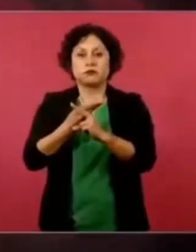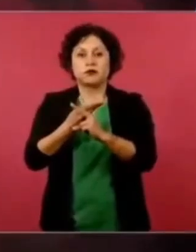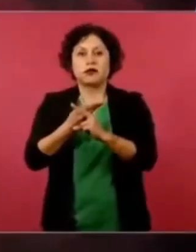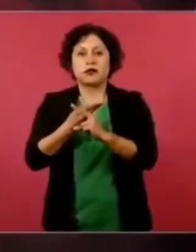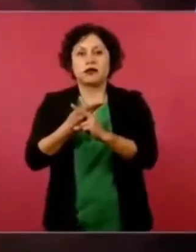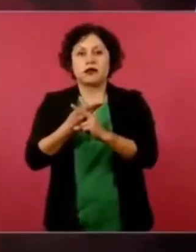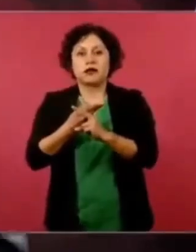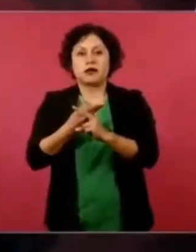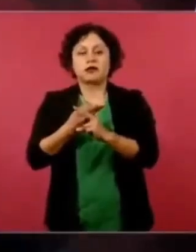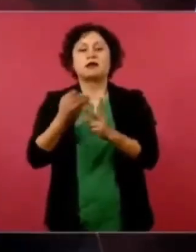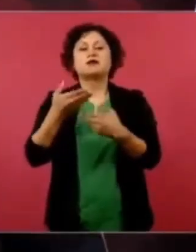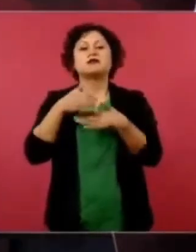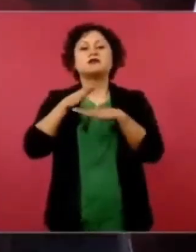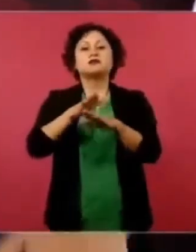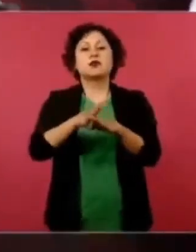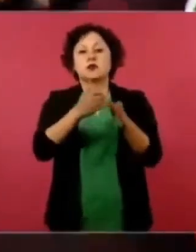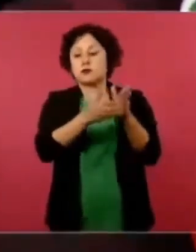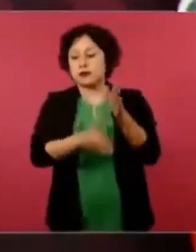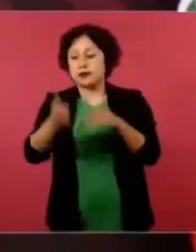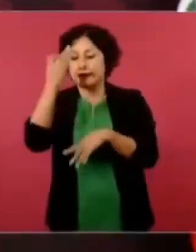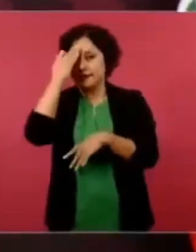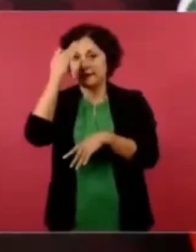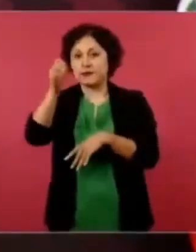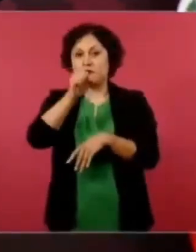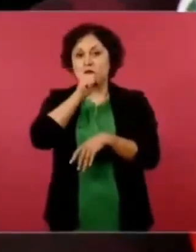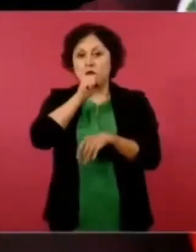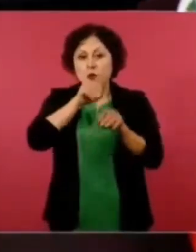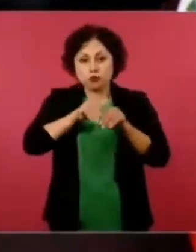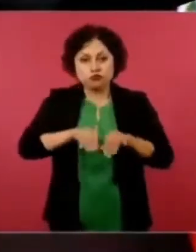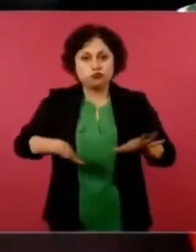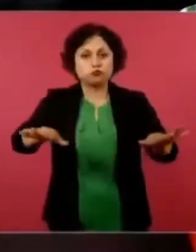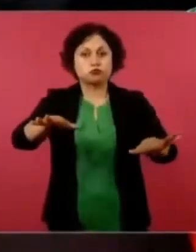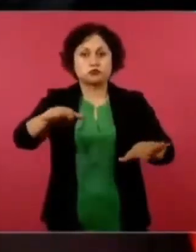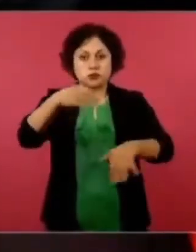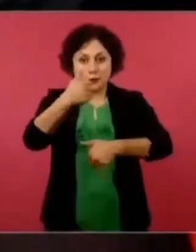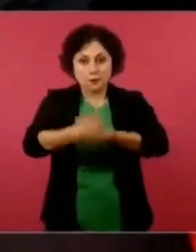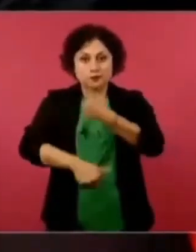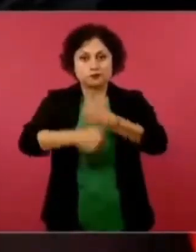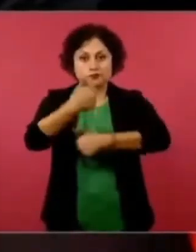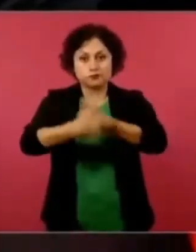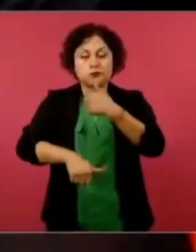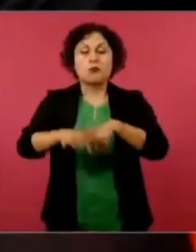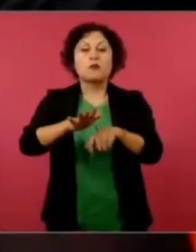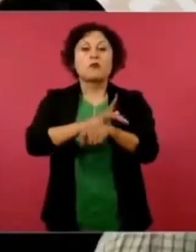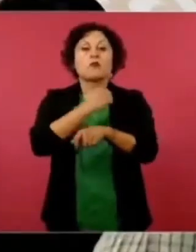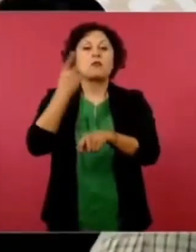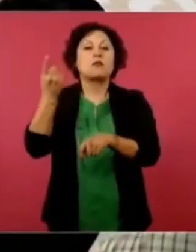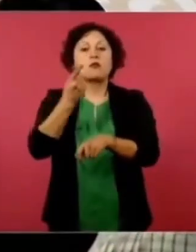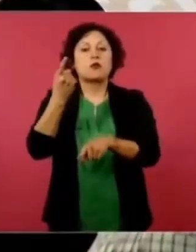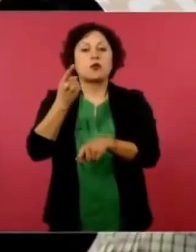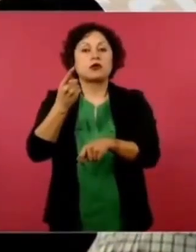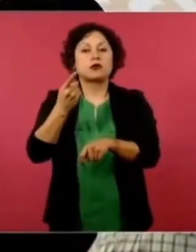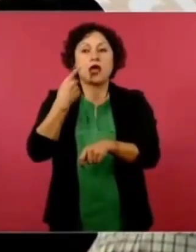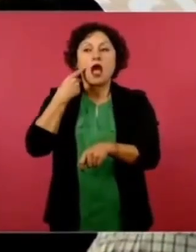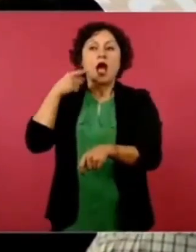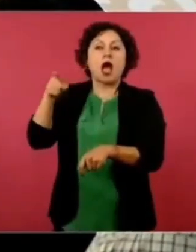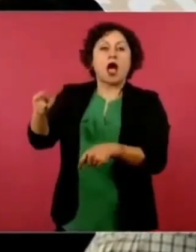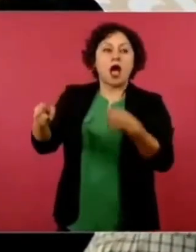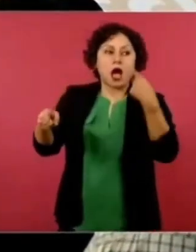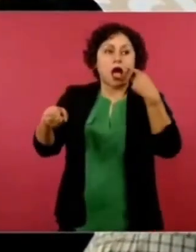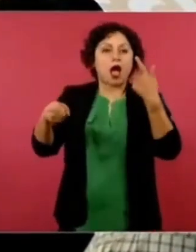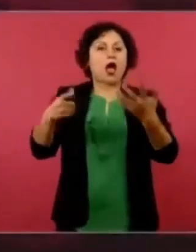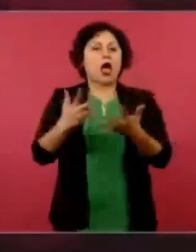Porque los magnificaron, como todo,